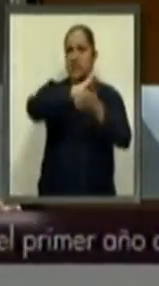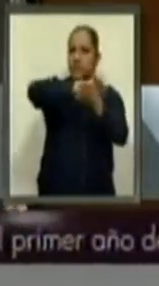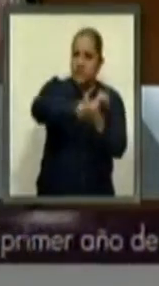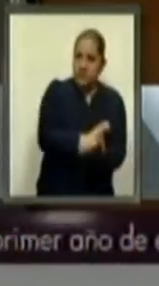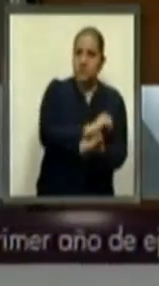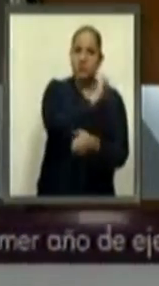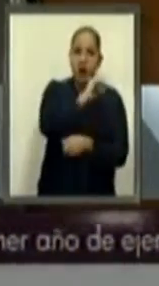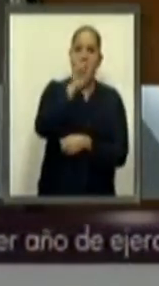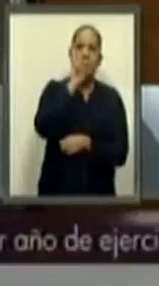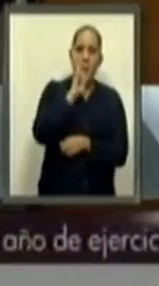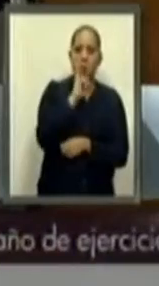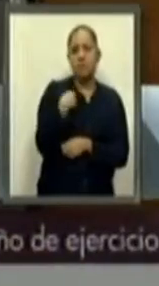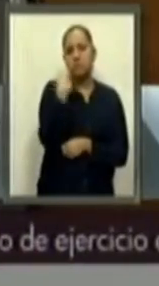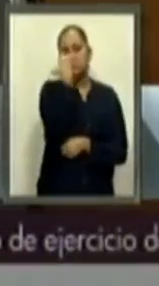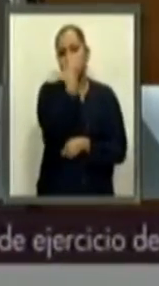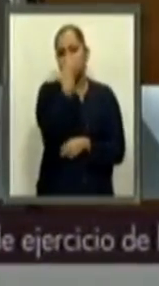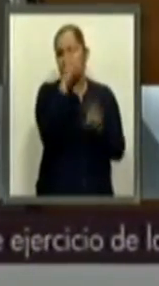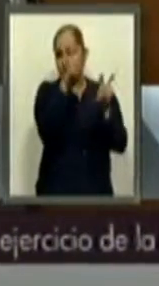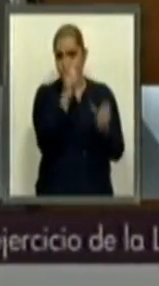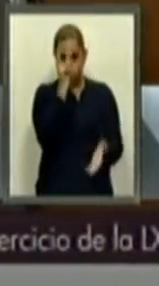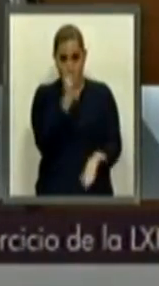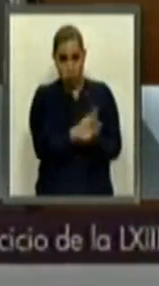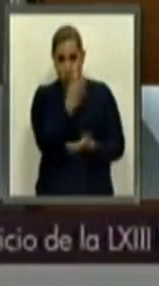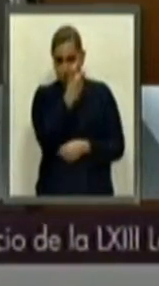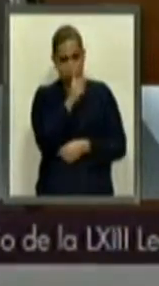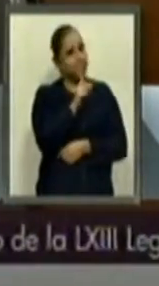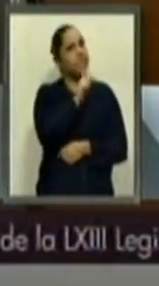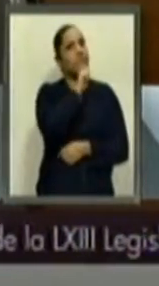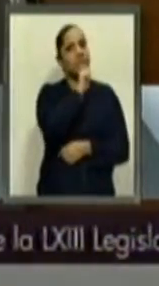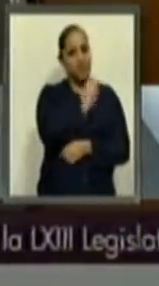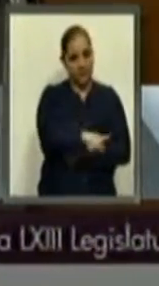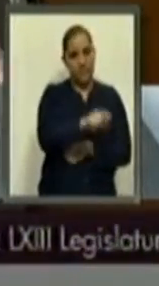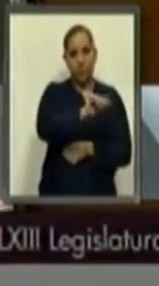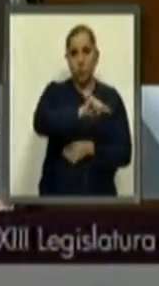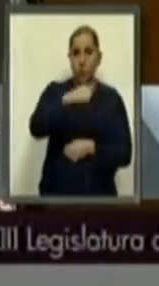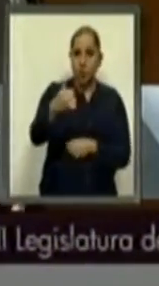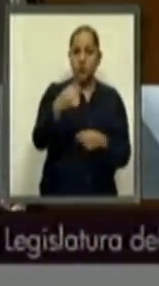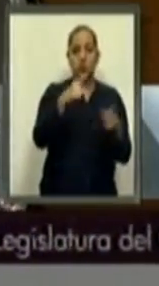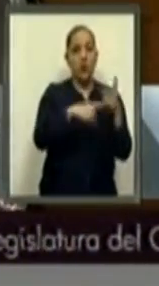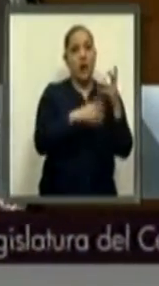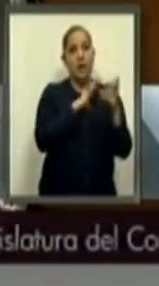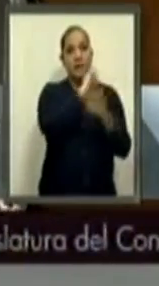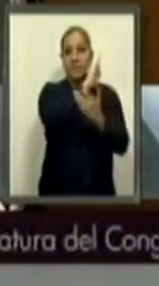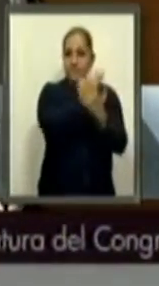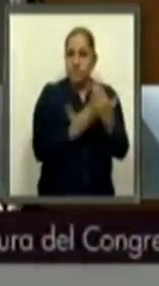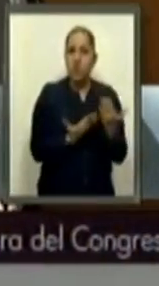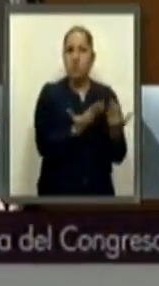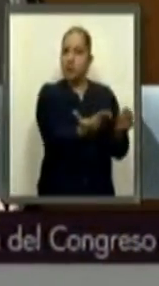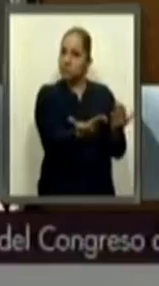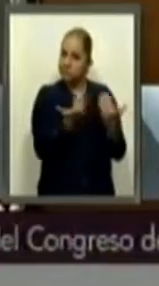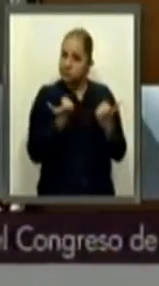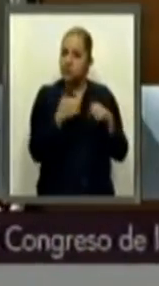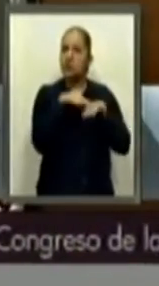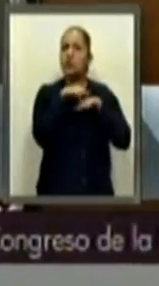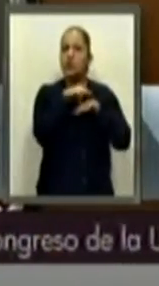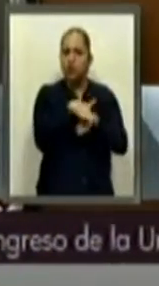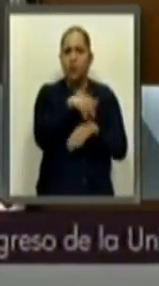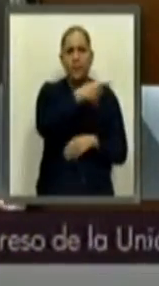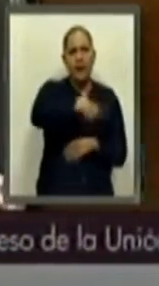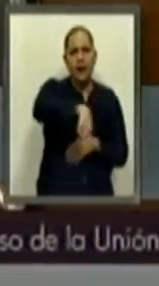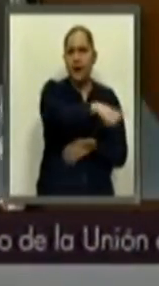las mujeres, sino también hay un informe que tiene que ver con el trabajo, los